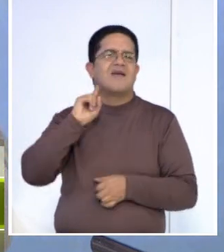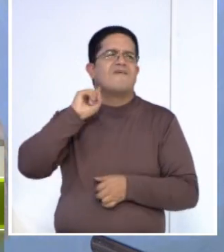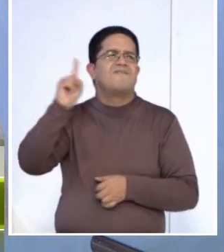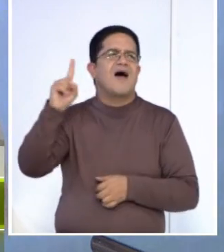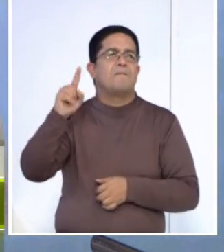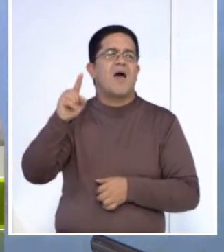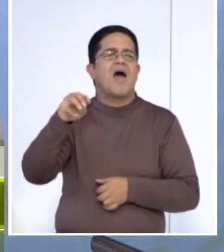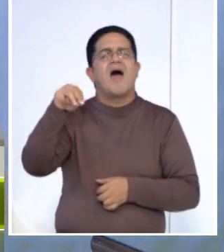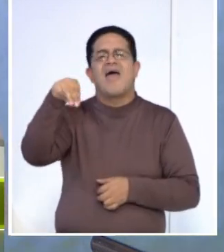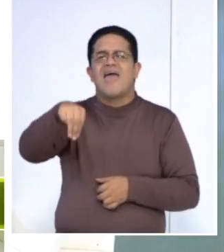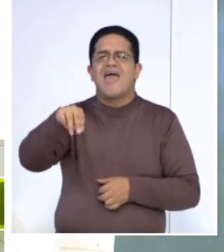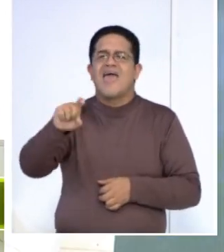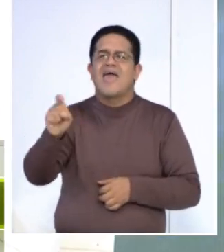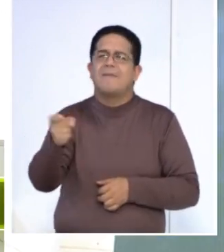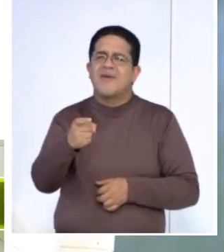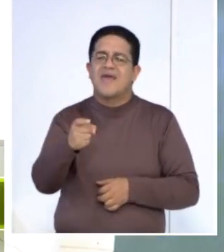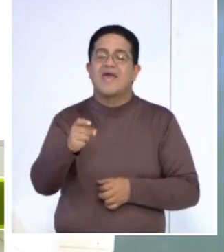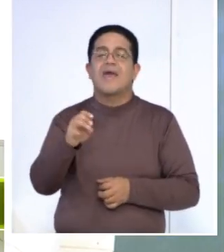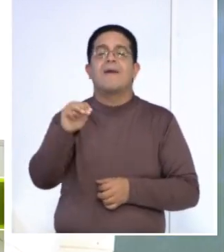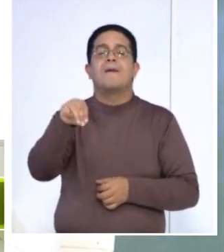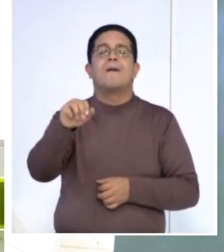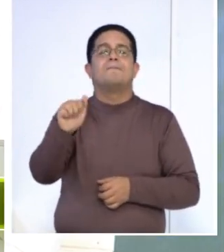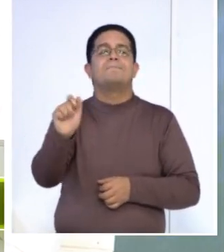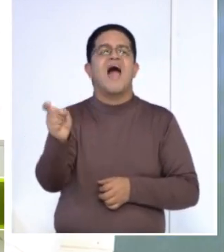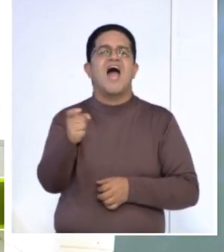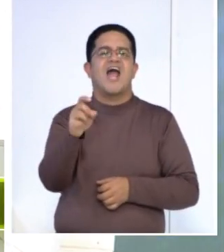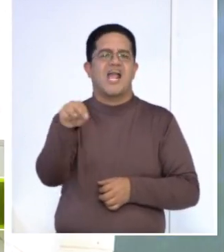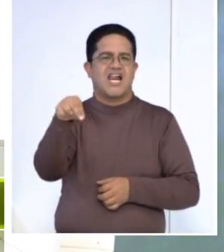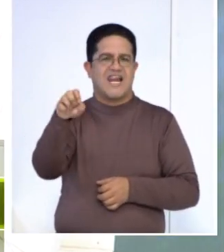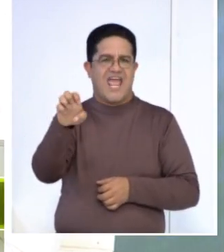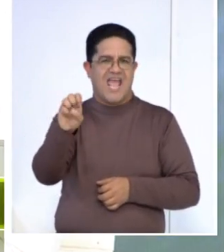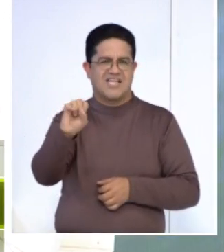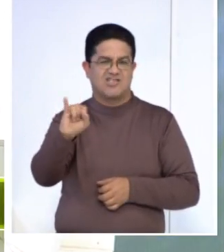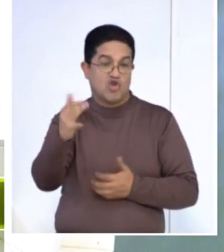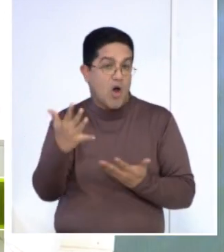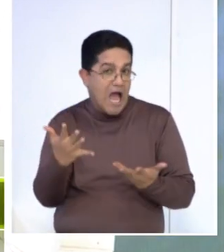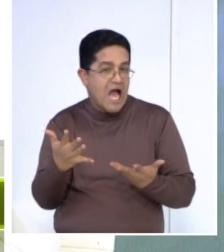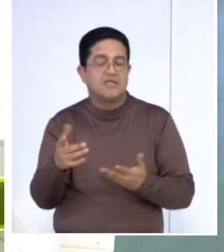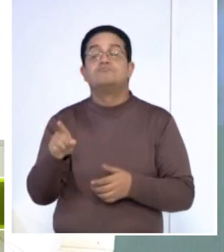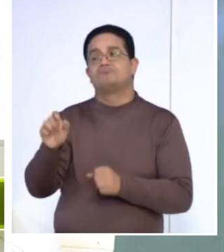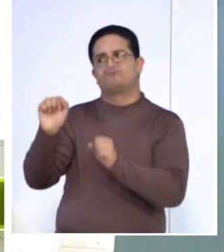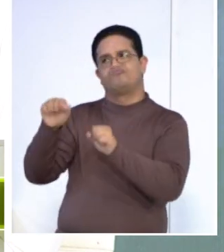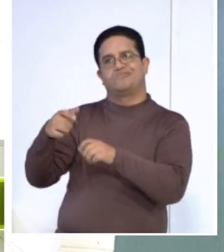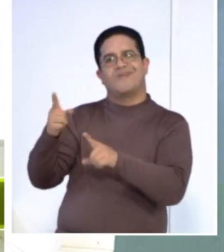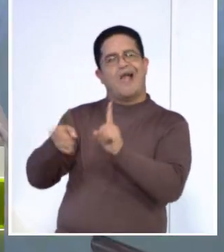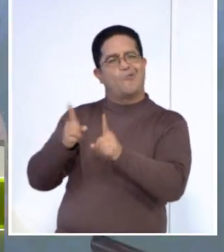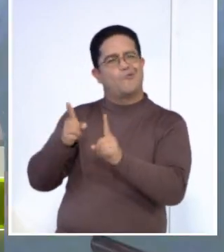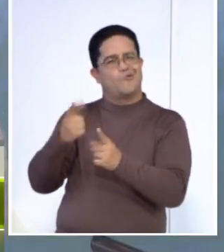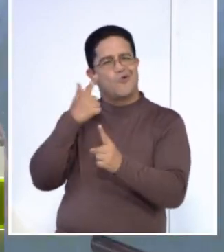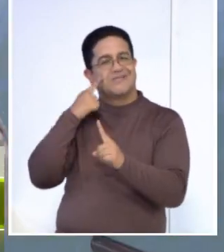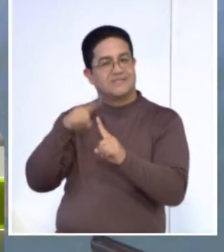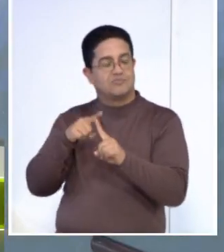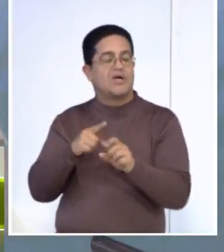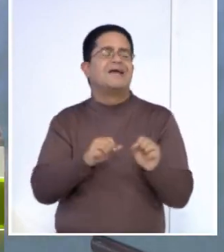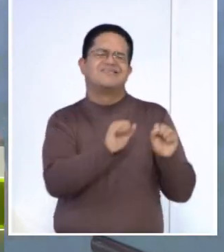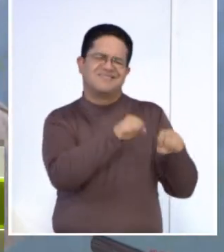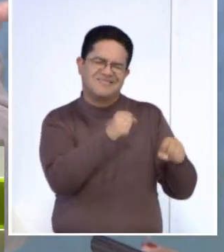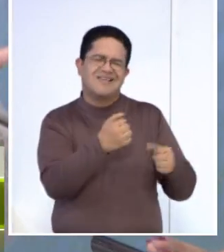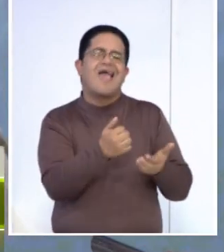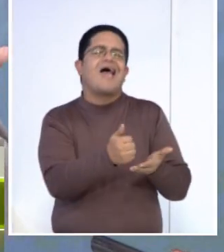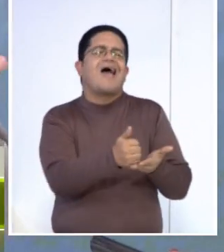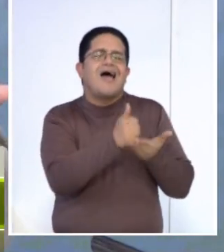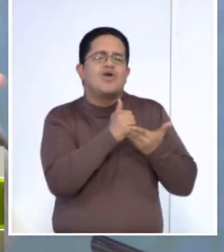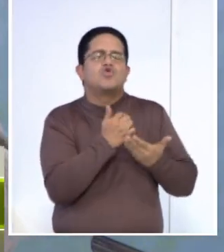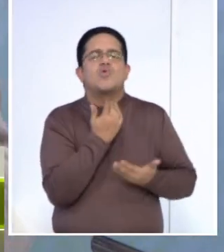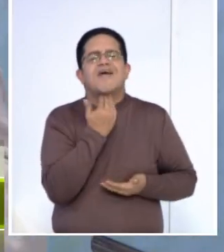hoy en día. Claro, pero también hay un magnesio que está combinado. Hay que saber qué tipo de magnesio también estamos tomando, ¿no? Esas cosas mejoran, sea, sí mejora nuestra